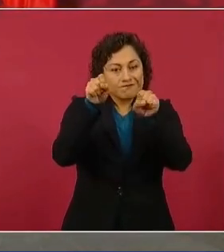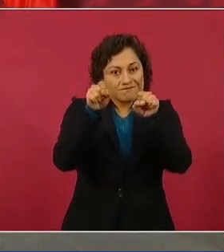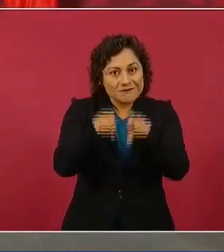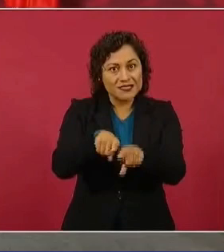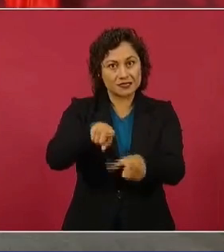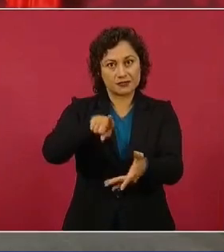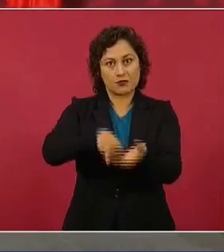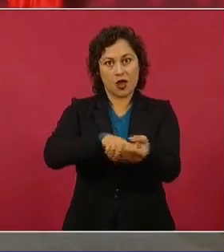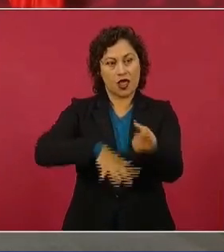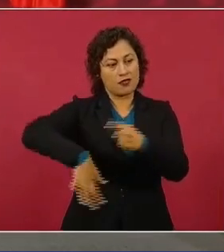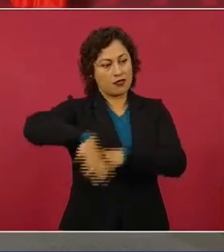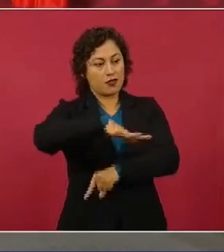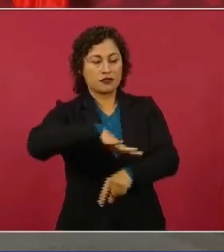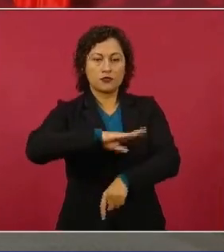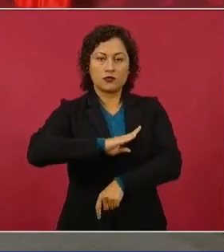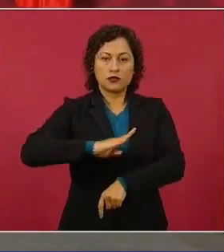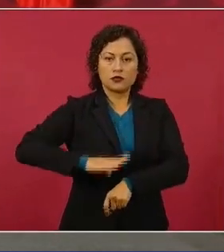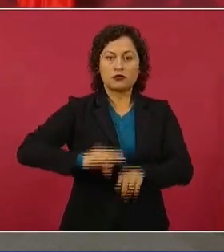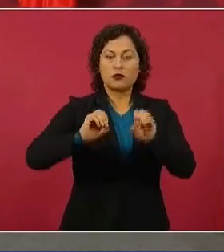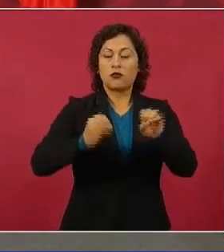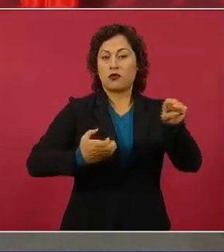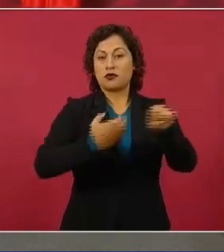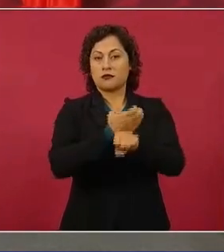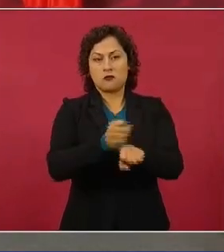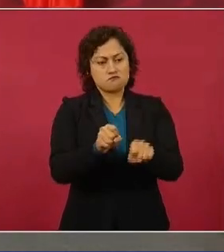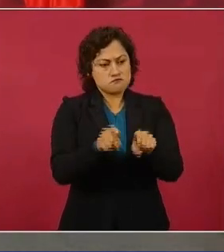del municipio o del estado.